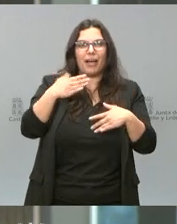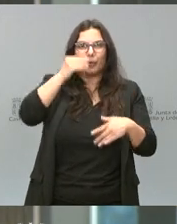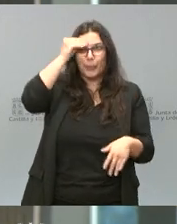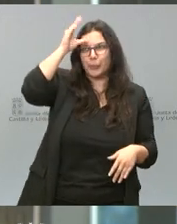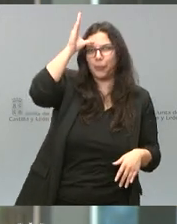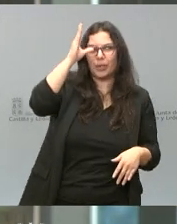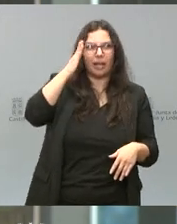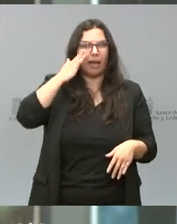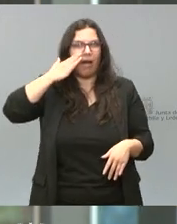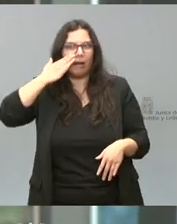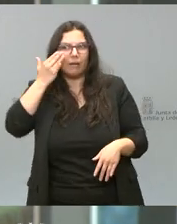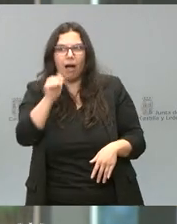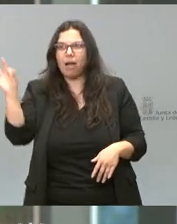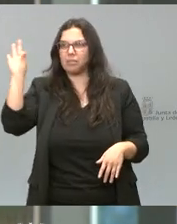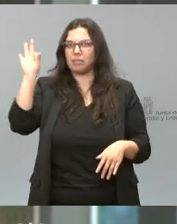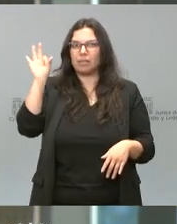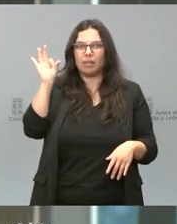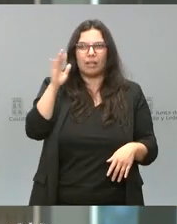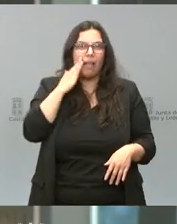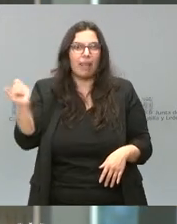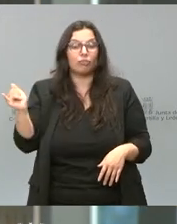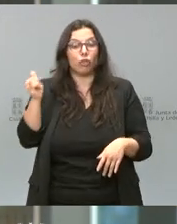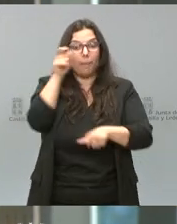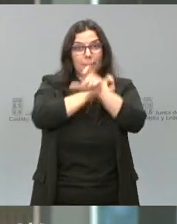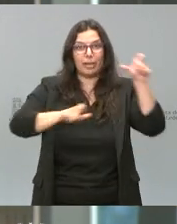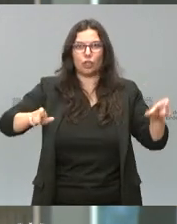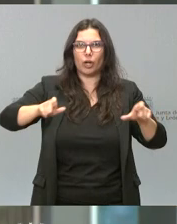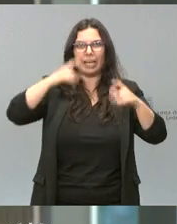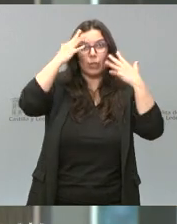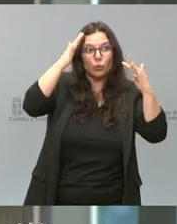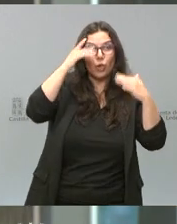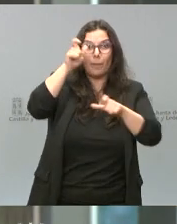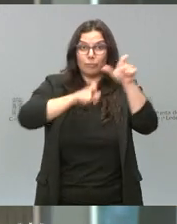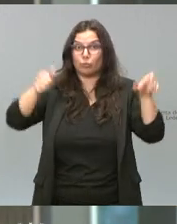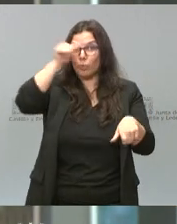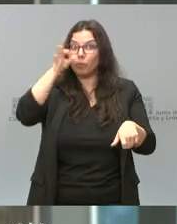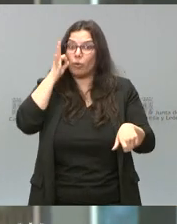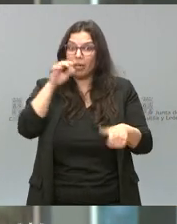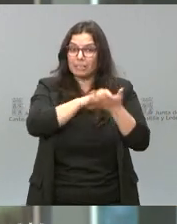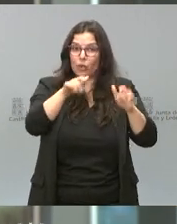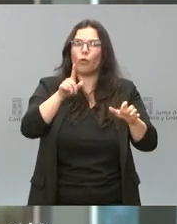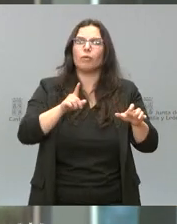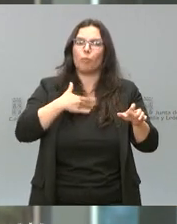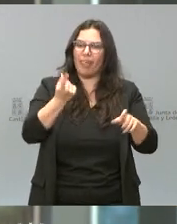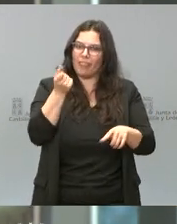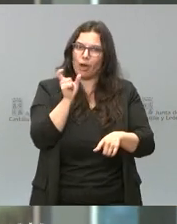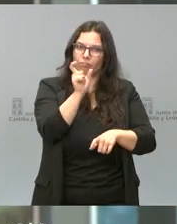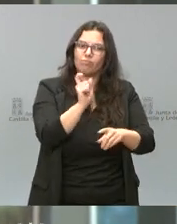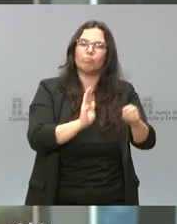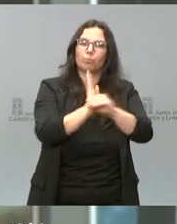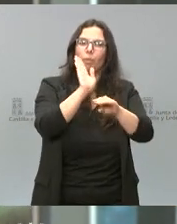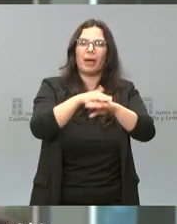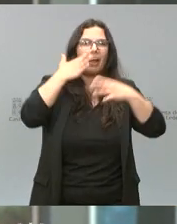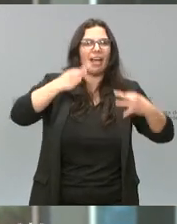empuje, de la ilusión de muchas mujeres y hombres de Castilla y León, tengan la financiación para que sea una realidad.